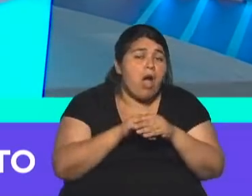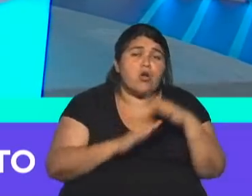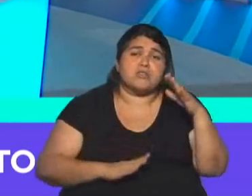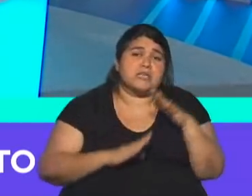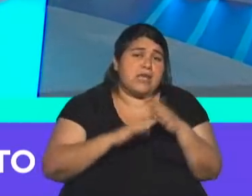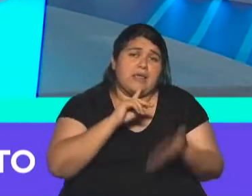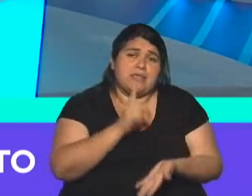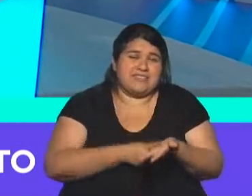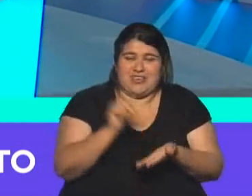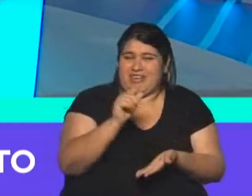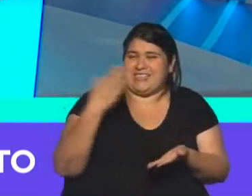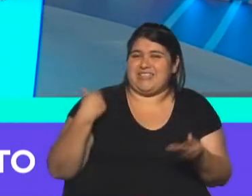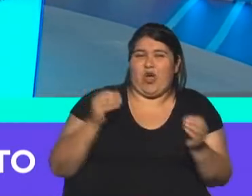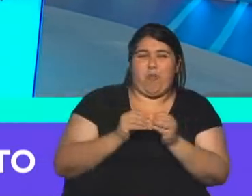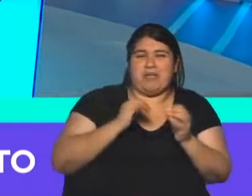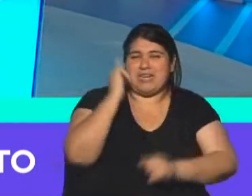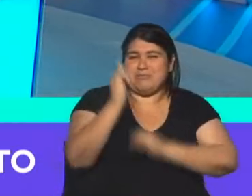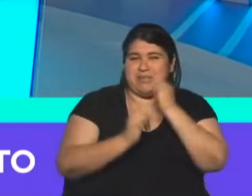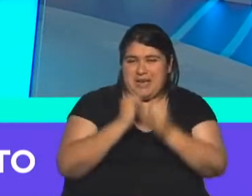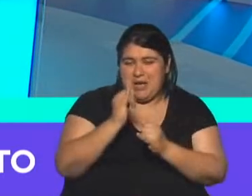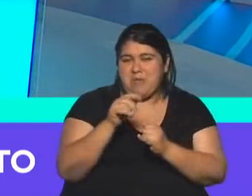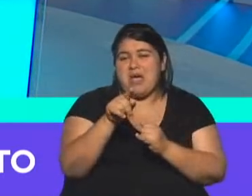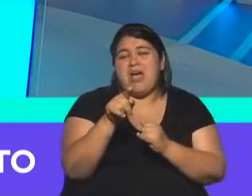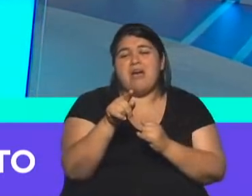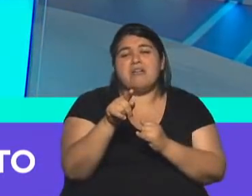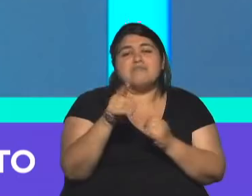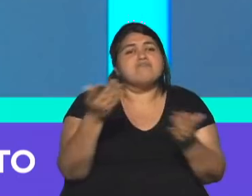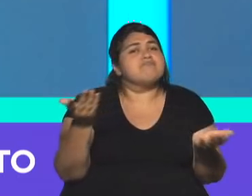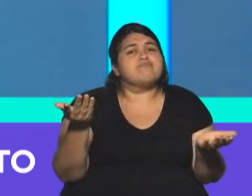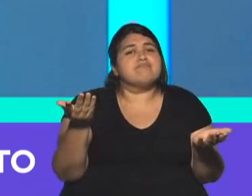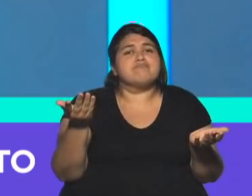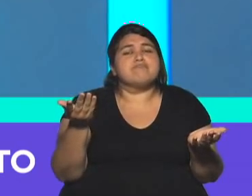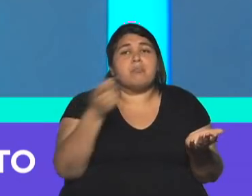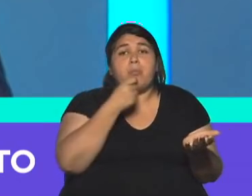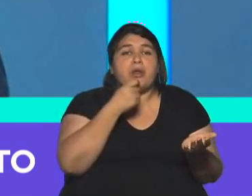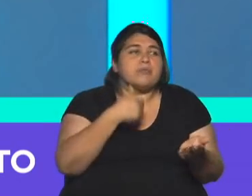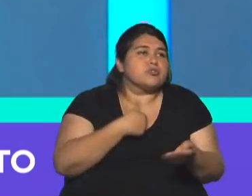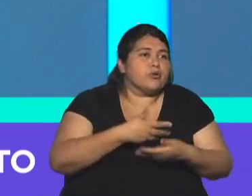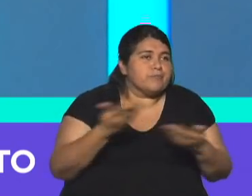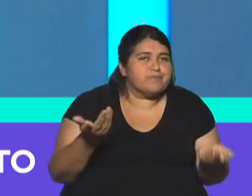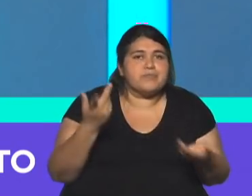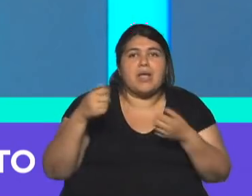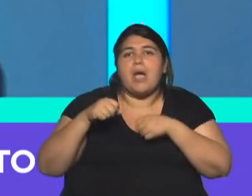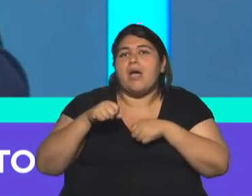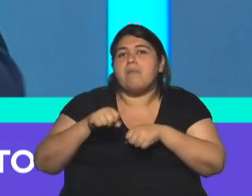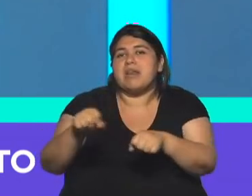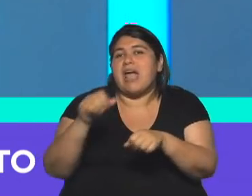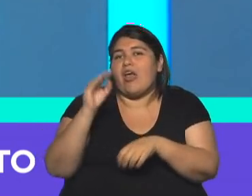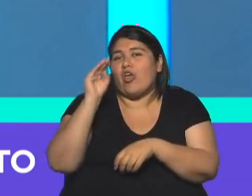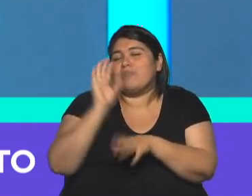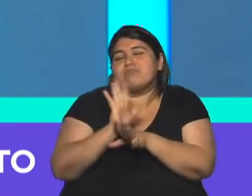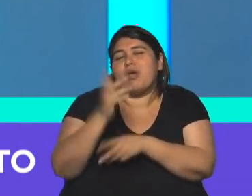recién explicaba una compañera que hablábamos fuera de cámara. Pero si voy al mercado negro a comprar el negro,